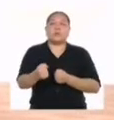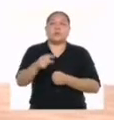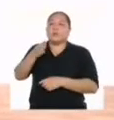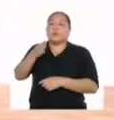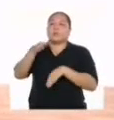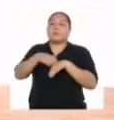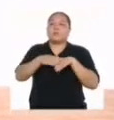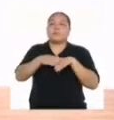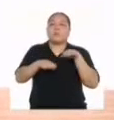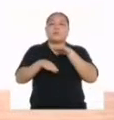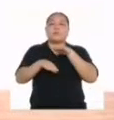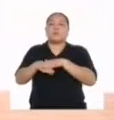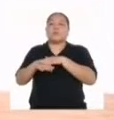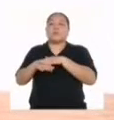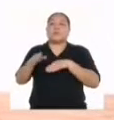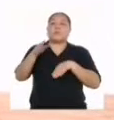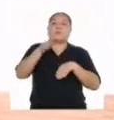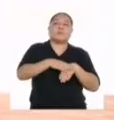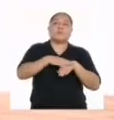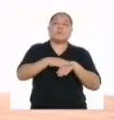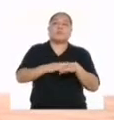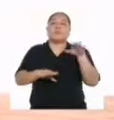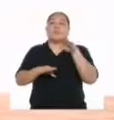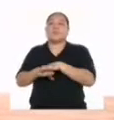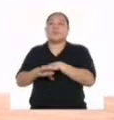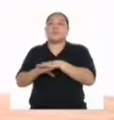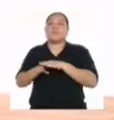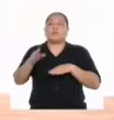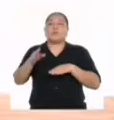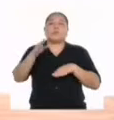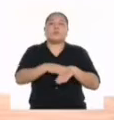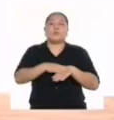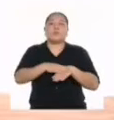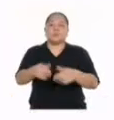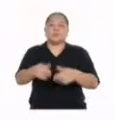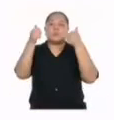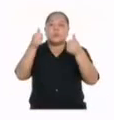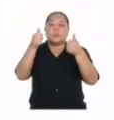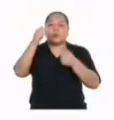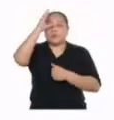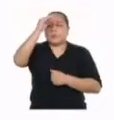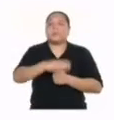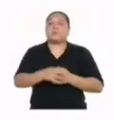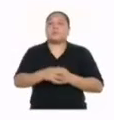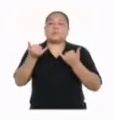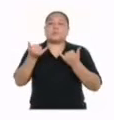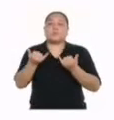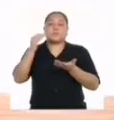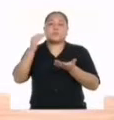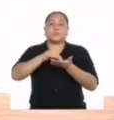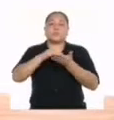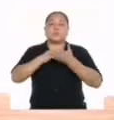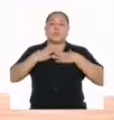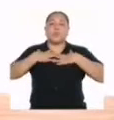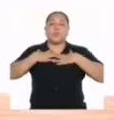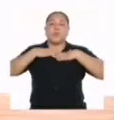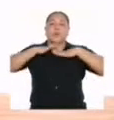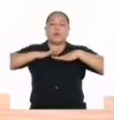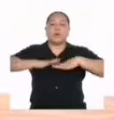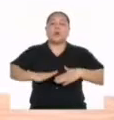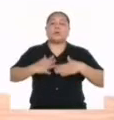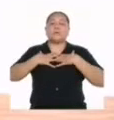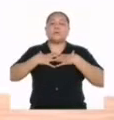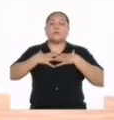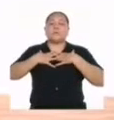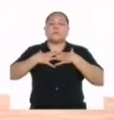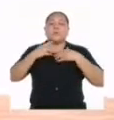Arriba, tocamos Bien chicos Muy bien Ahora vamos a volver a la calma Vamos a respirar